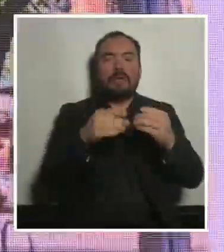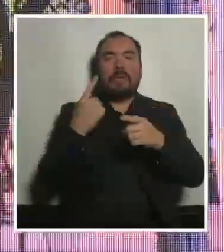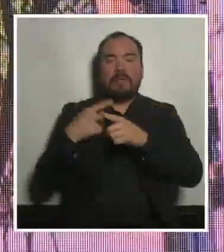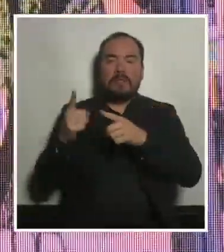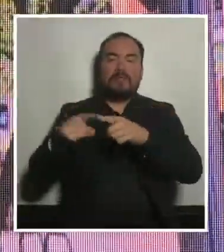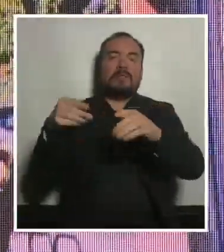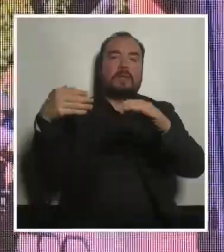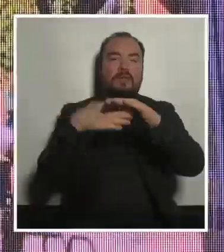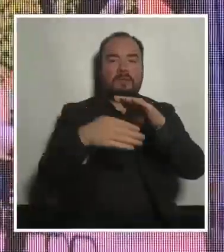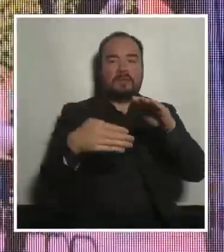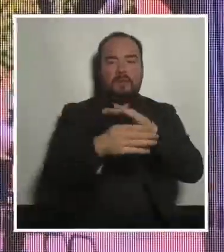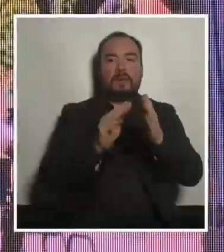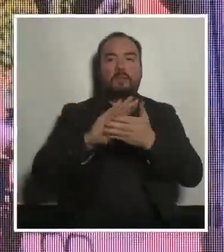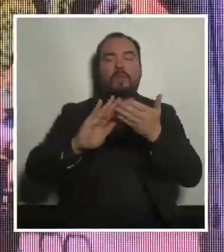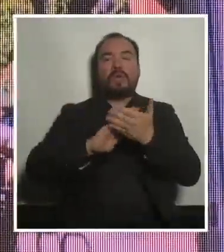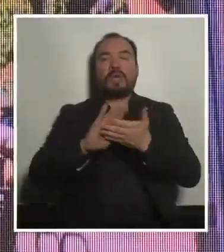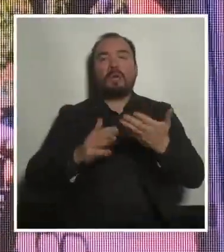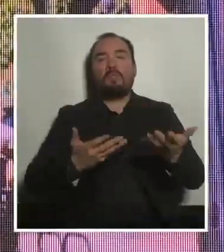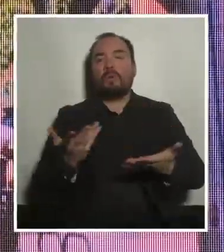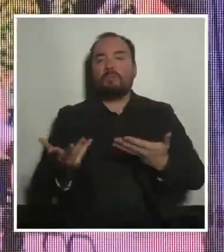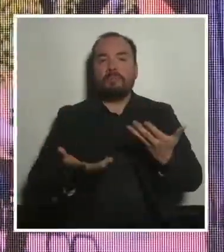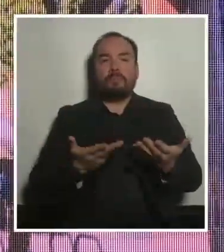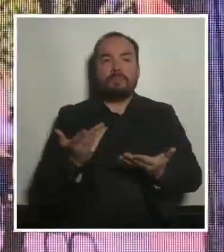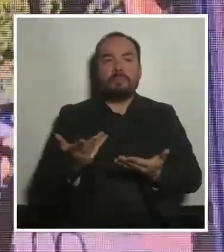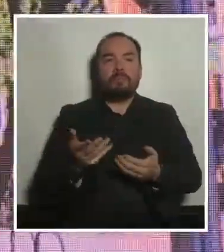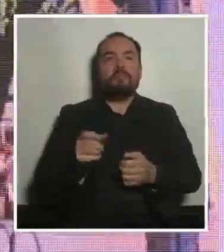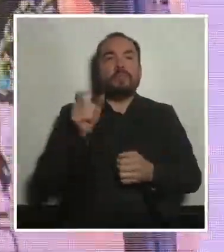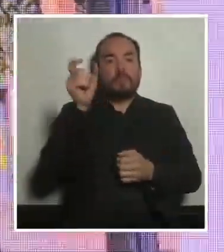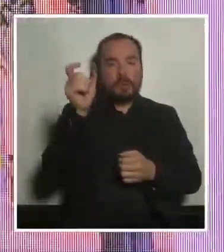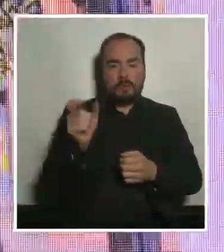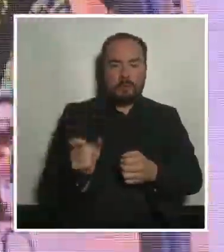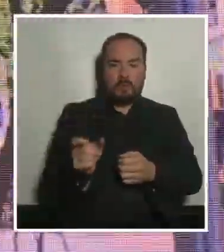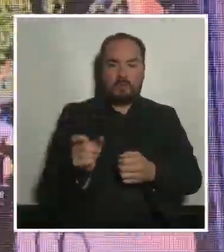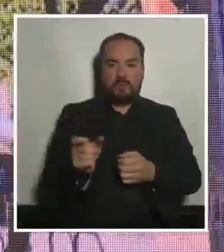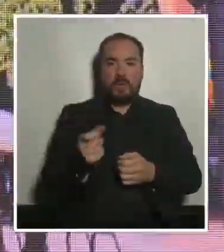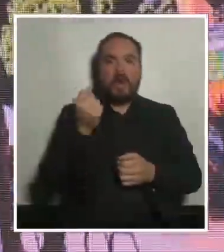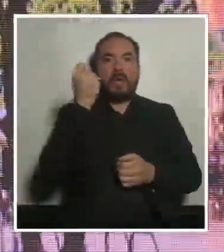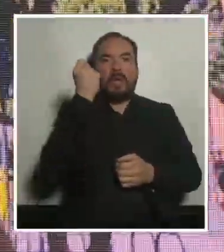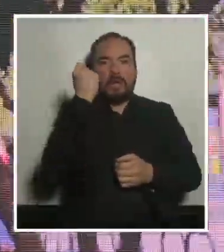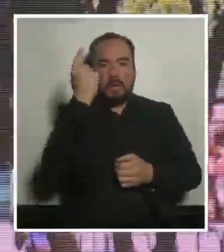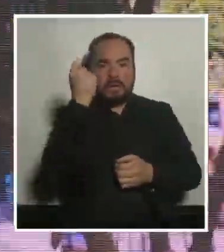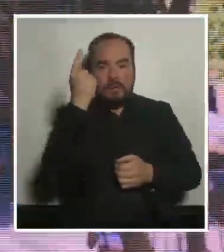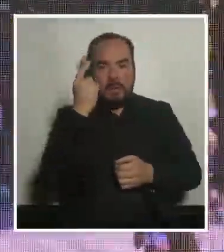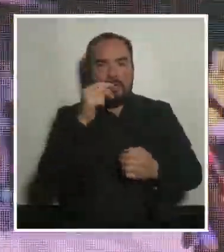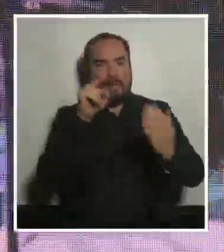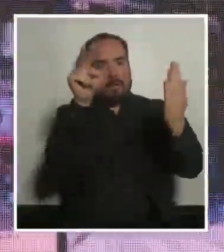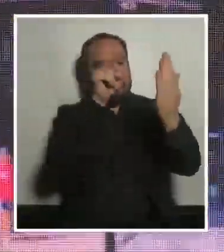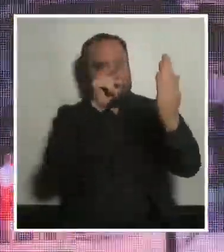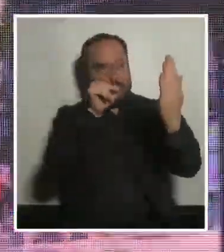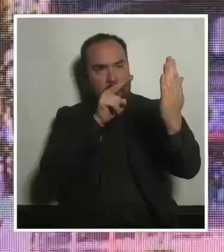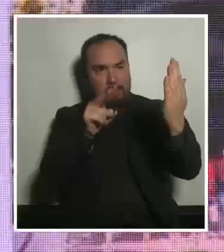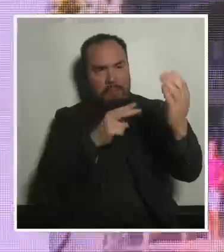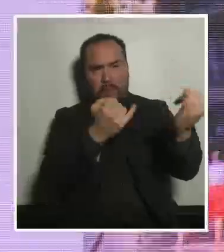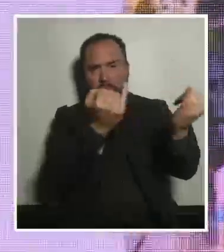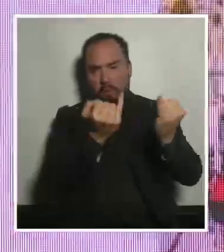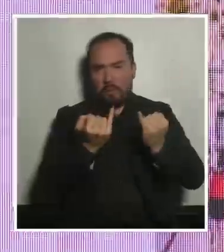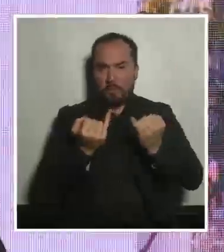accesibilidades ¿no? por ejemplo que una persona pueda entender bien los mensajes de la ciudad